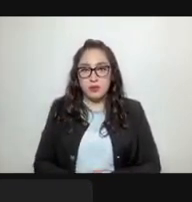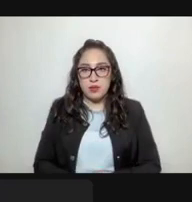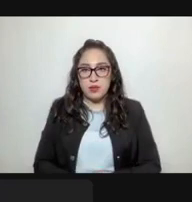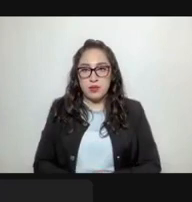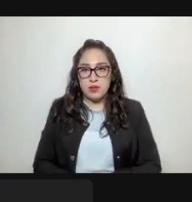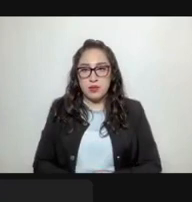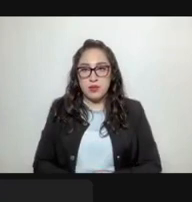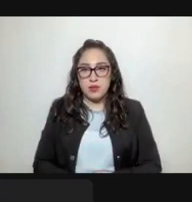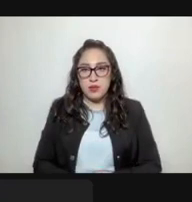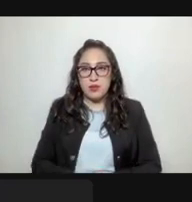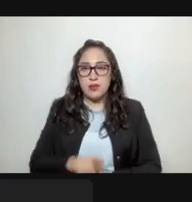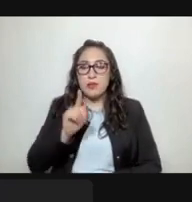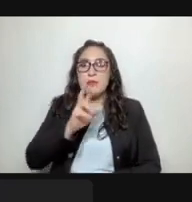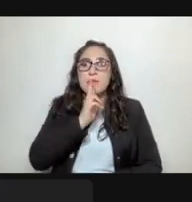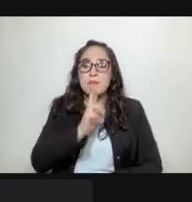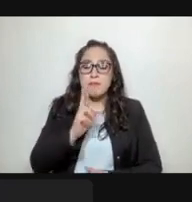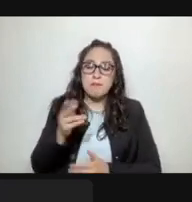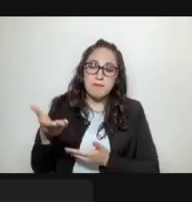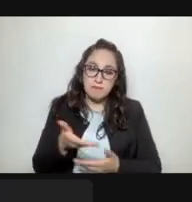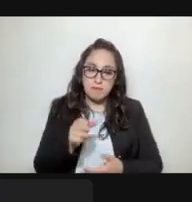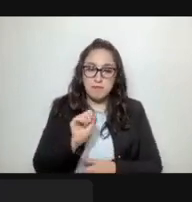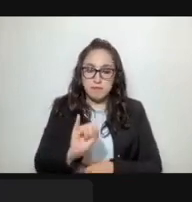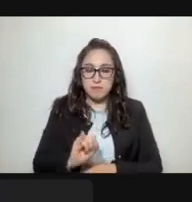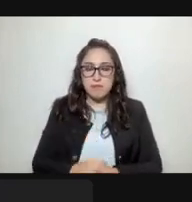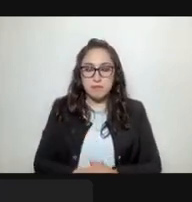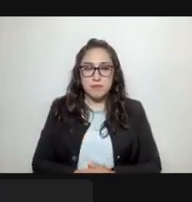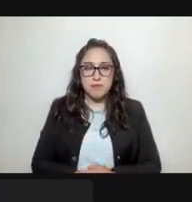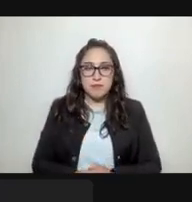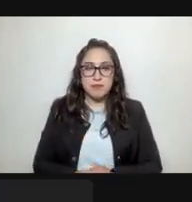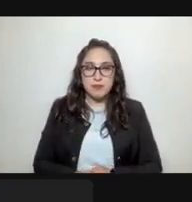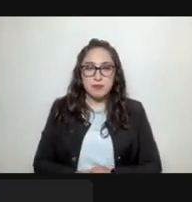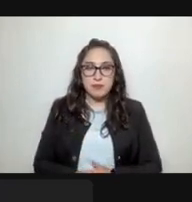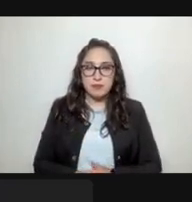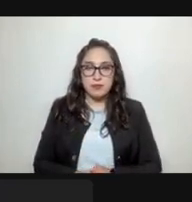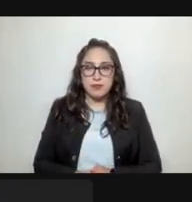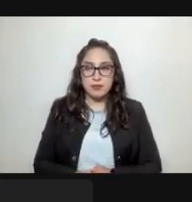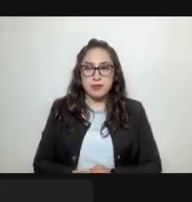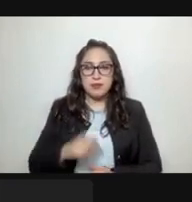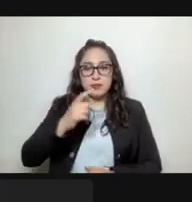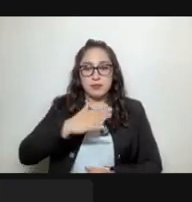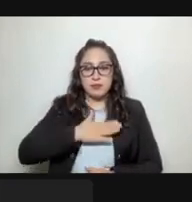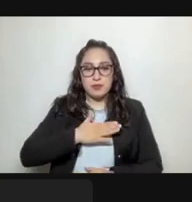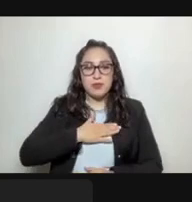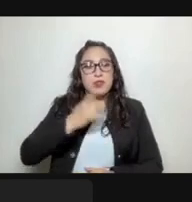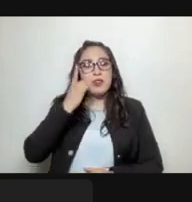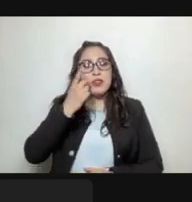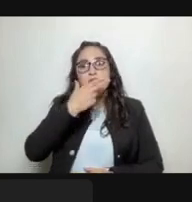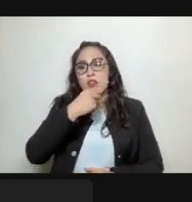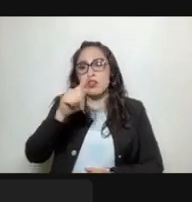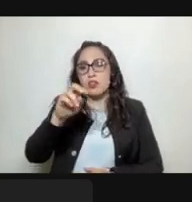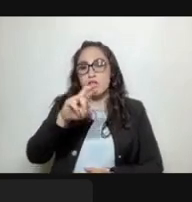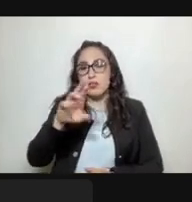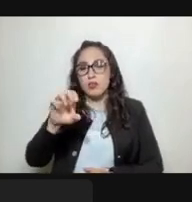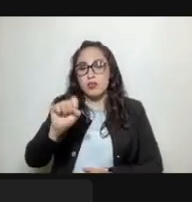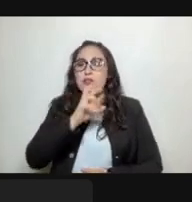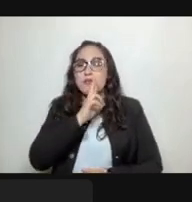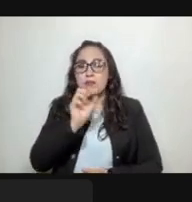Ayala Zúñiga presente. Gracias, diputada. El de la voz, Ricardo Rubio, presente.